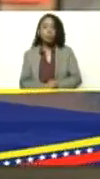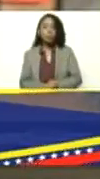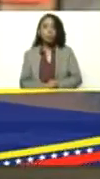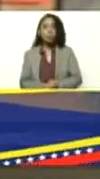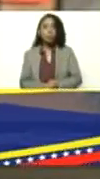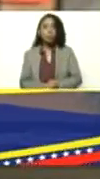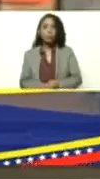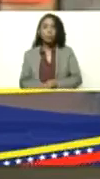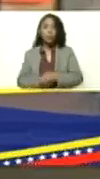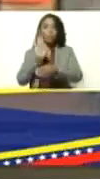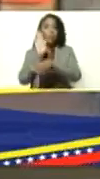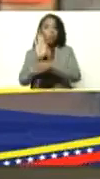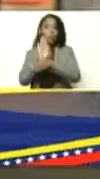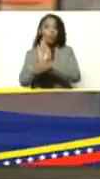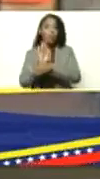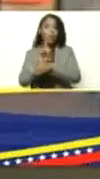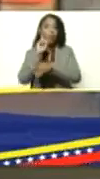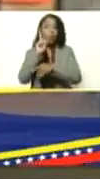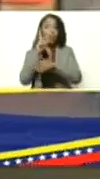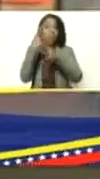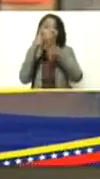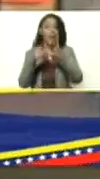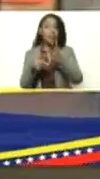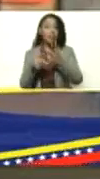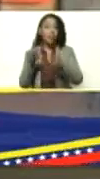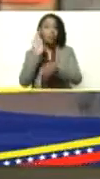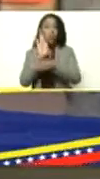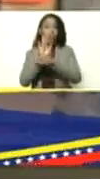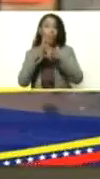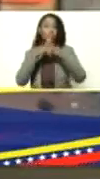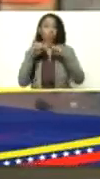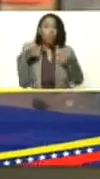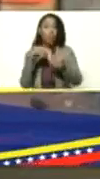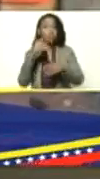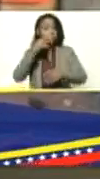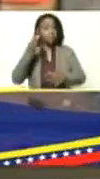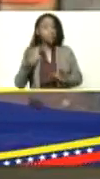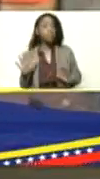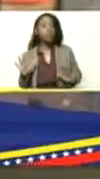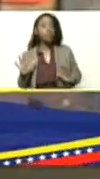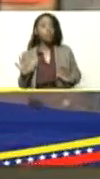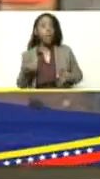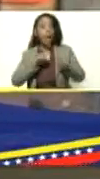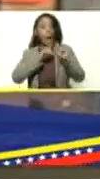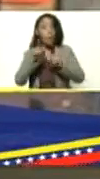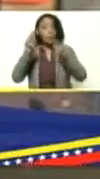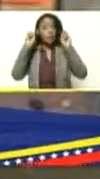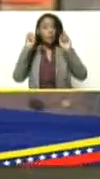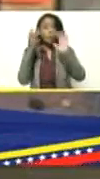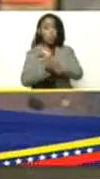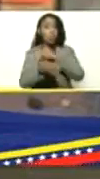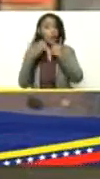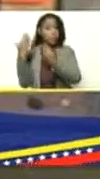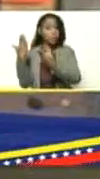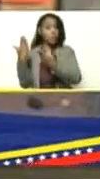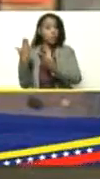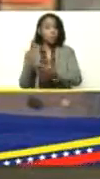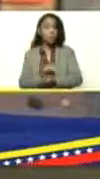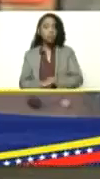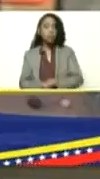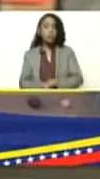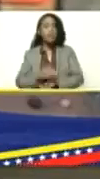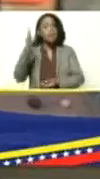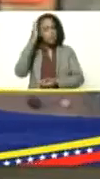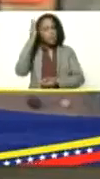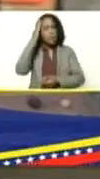si te cuidas de una de las variantes te cuidas de todas ¿verdad? esa es la consigna sabemos